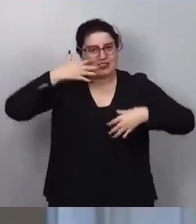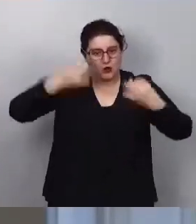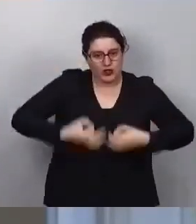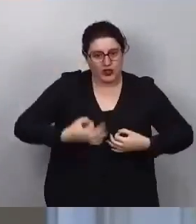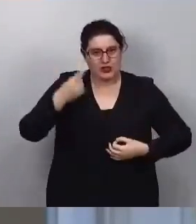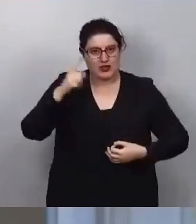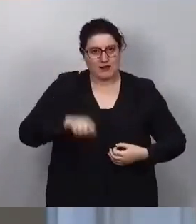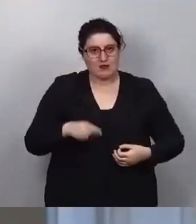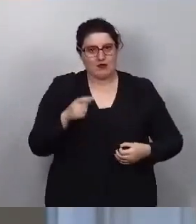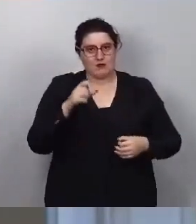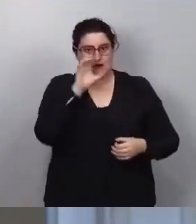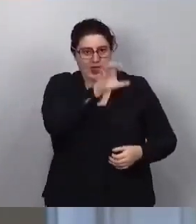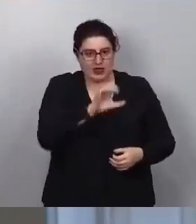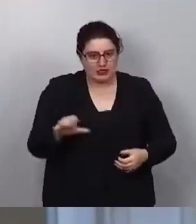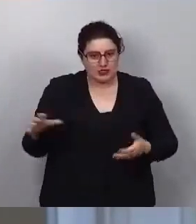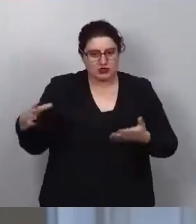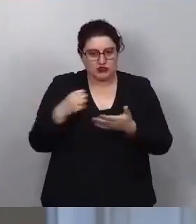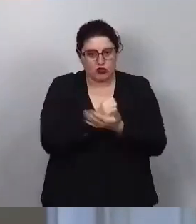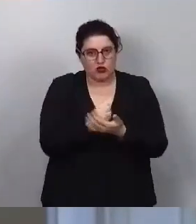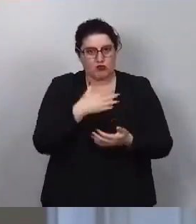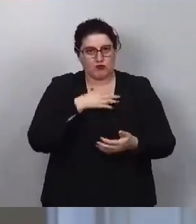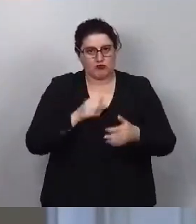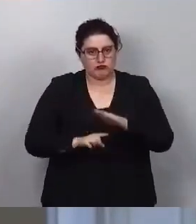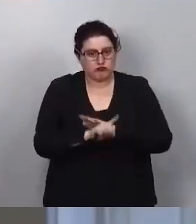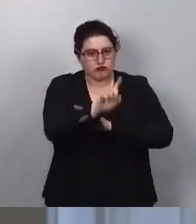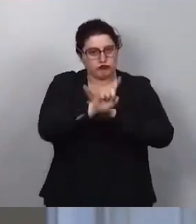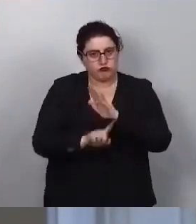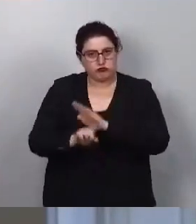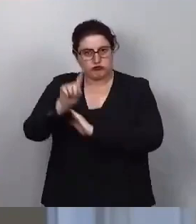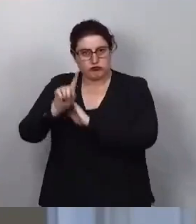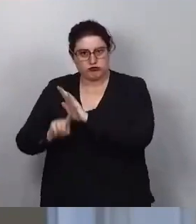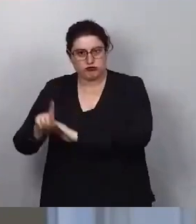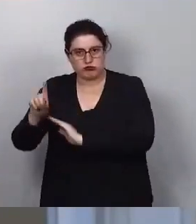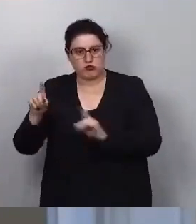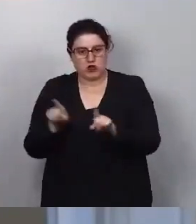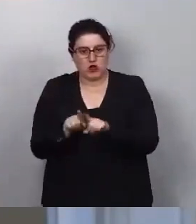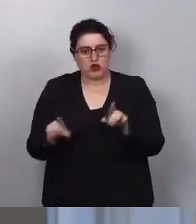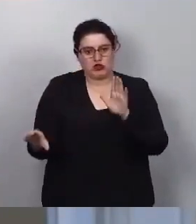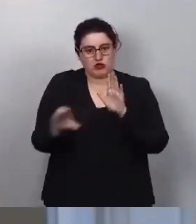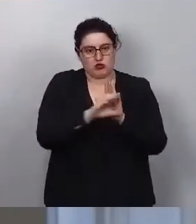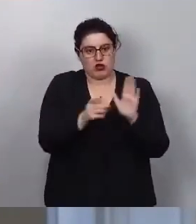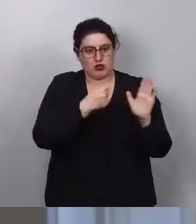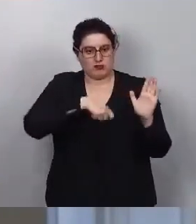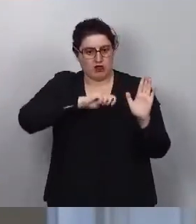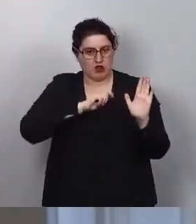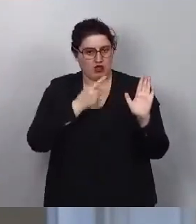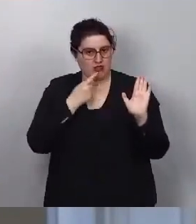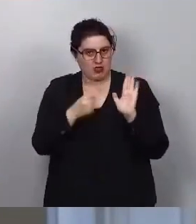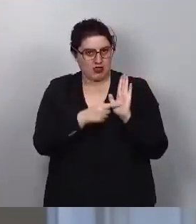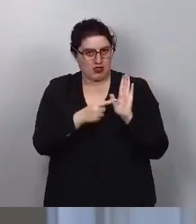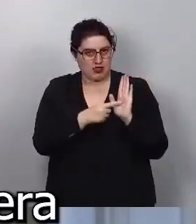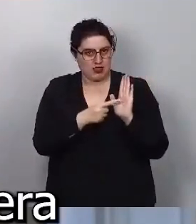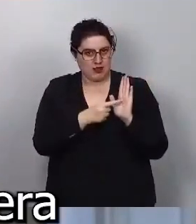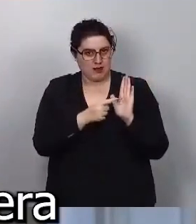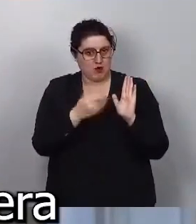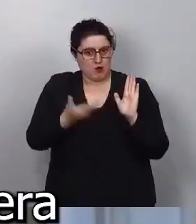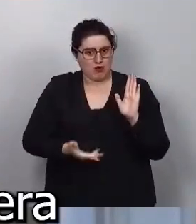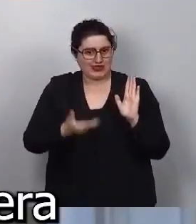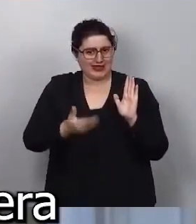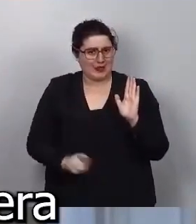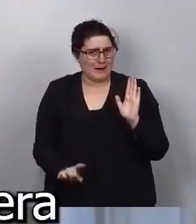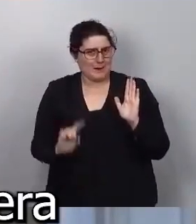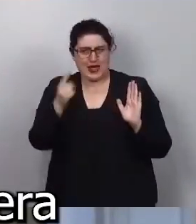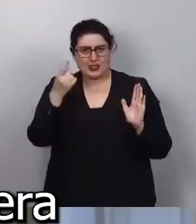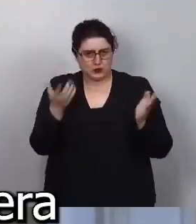los pueblos, conforme al mandato que establece el preámbulo de la Constitución española. Pero, por encima de todo, actuamos